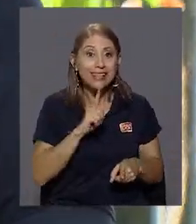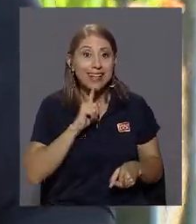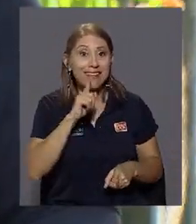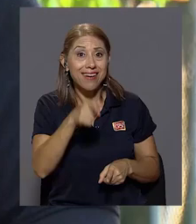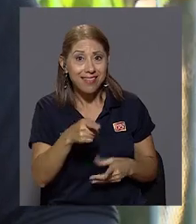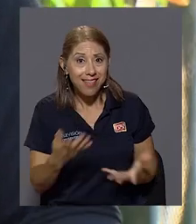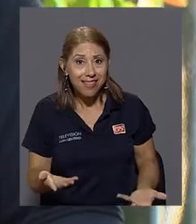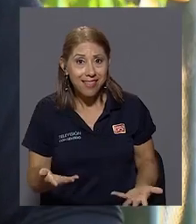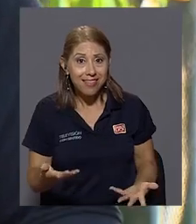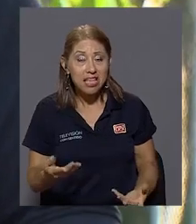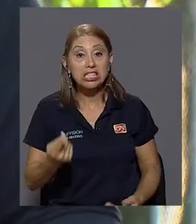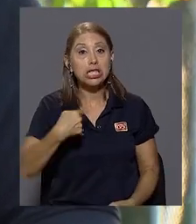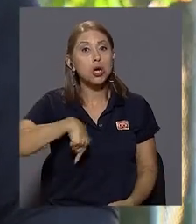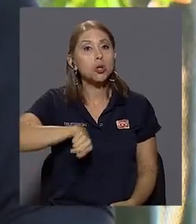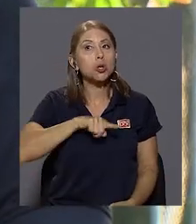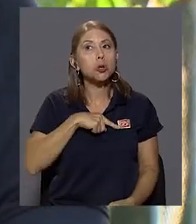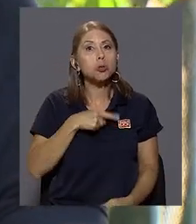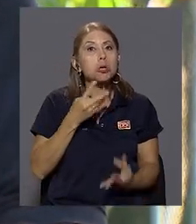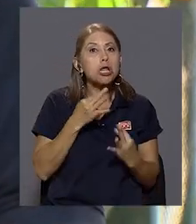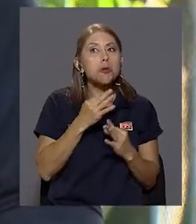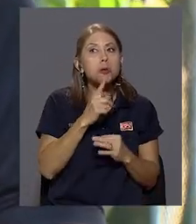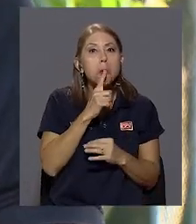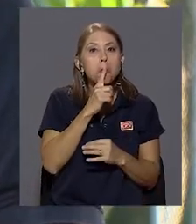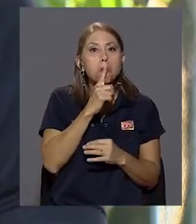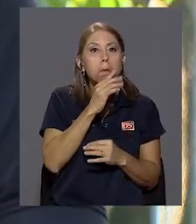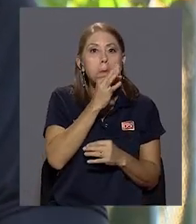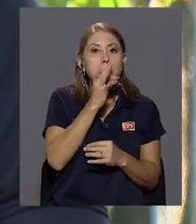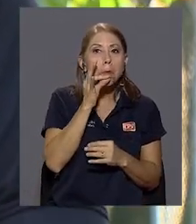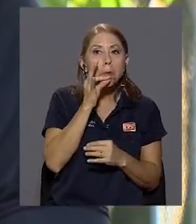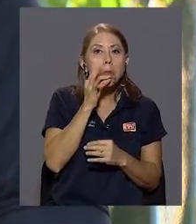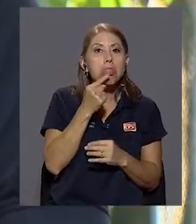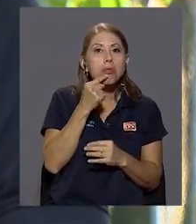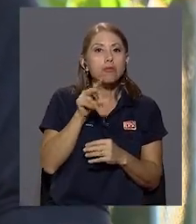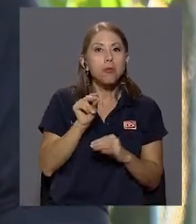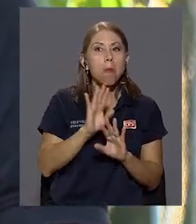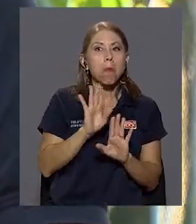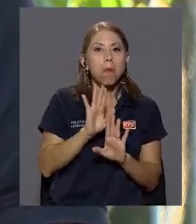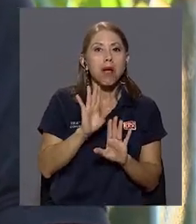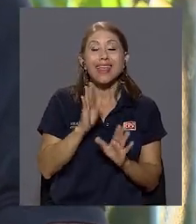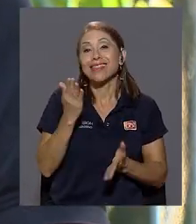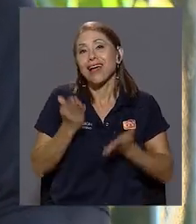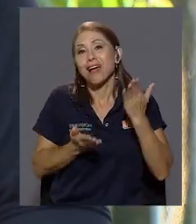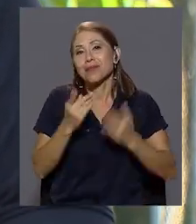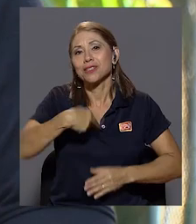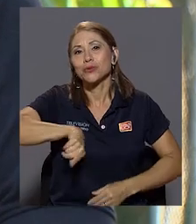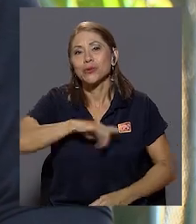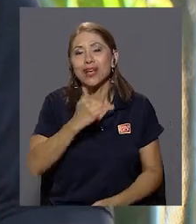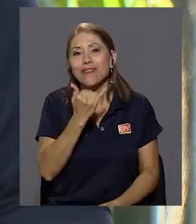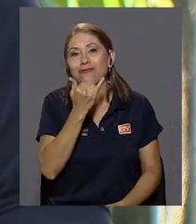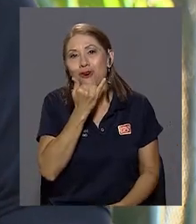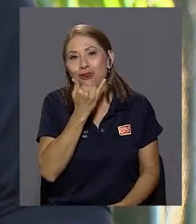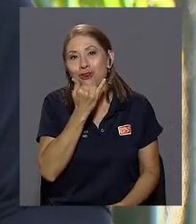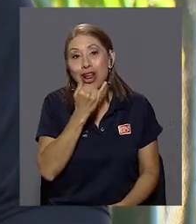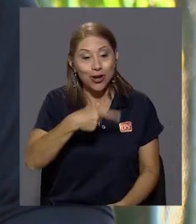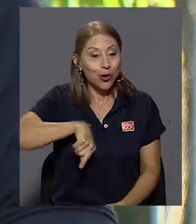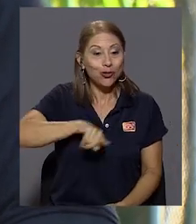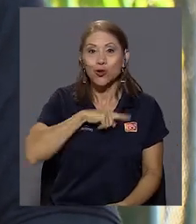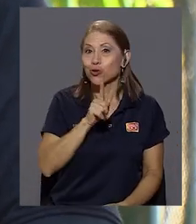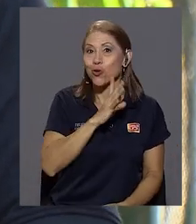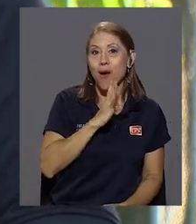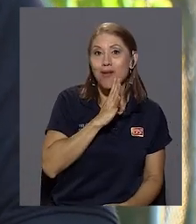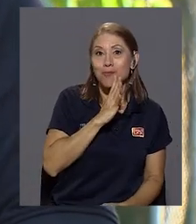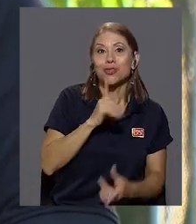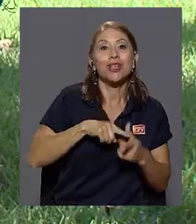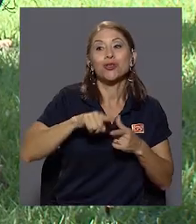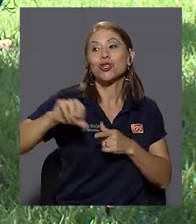si la negamos, más bien podemos cometer el error de que lo que no estamos abordando, lo aborde alguien